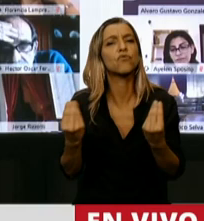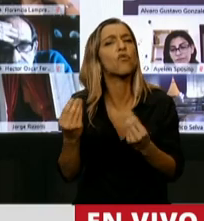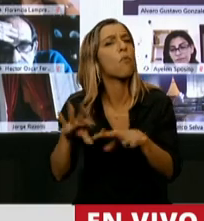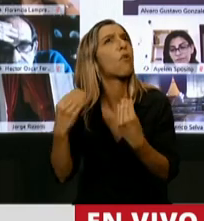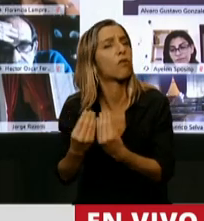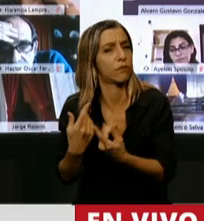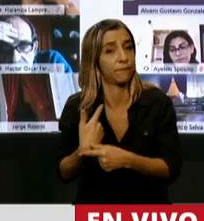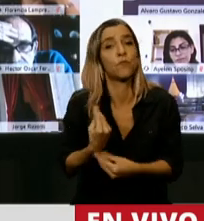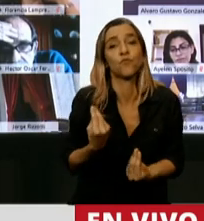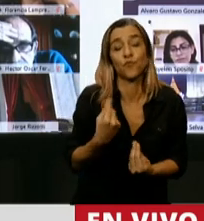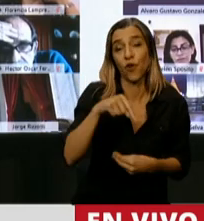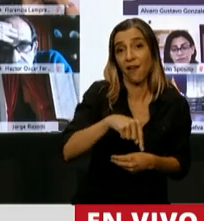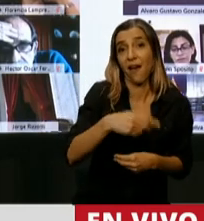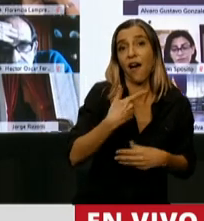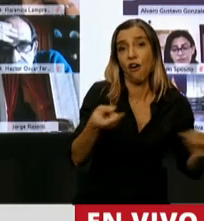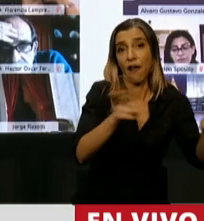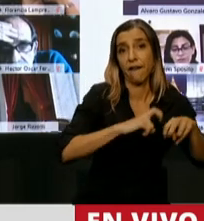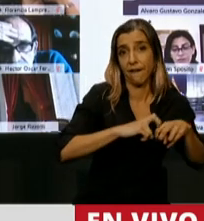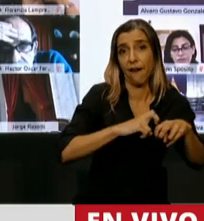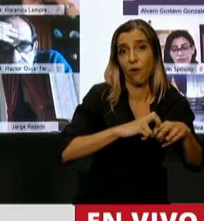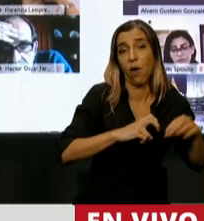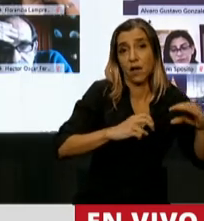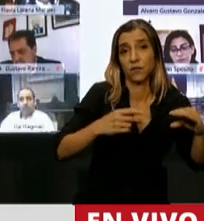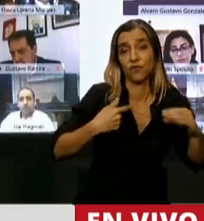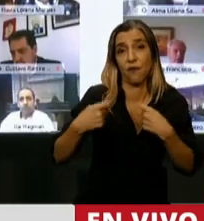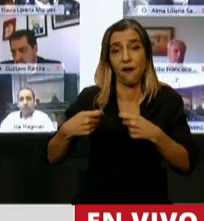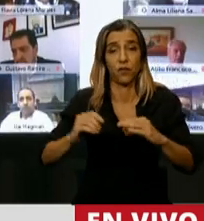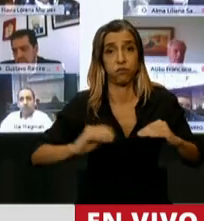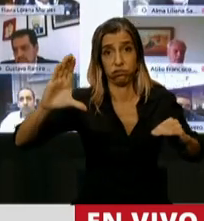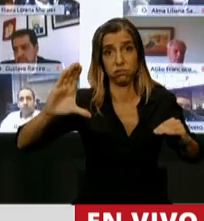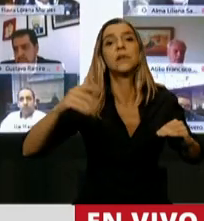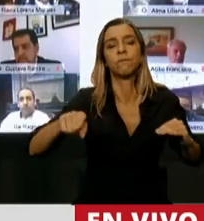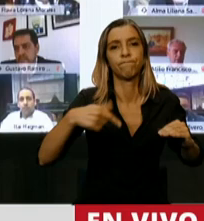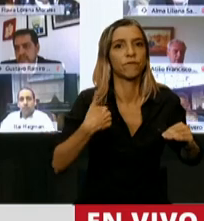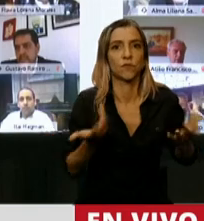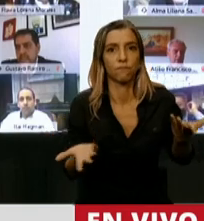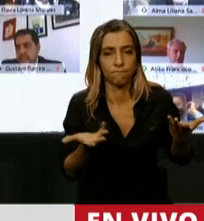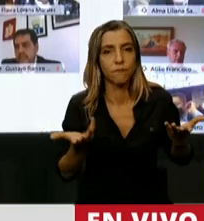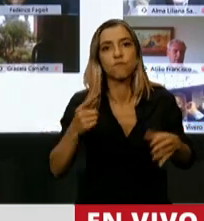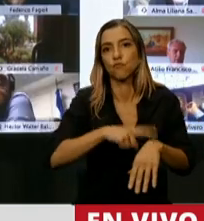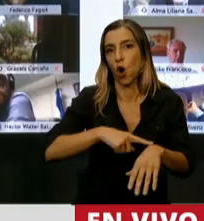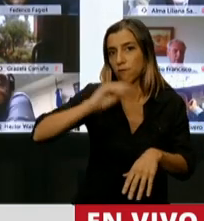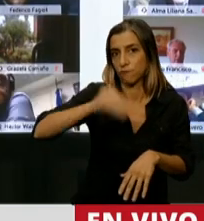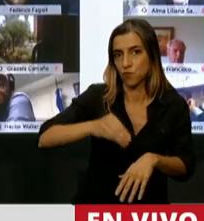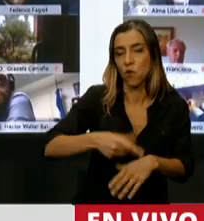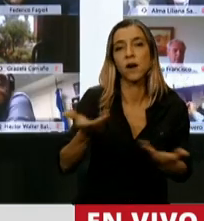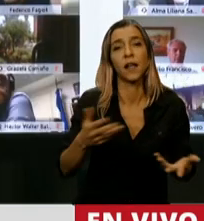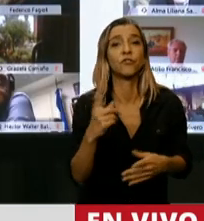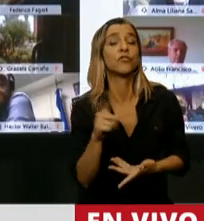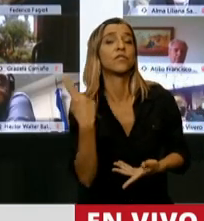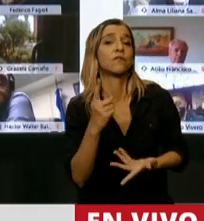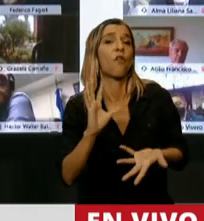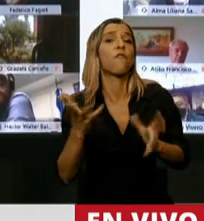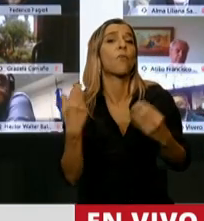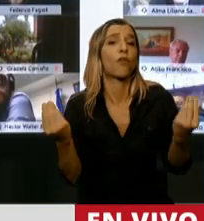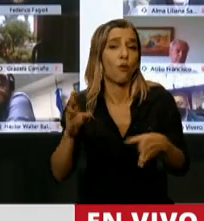gobierno tiene déficit fiscal, del cual no se puede con magia evadir de ninguna forma, sabemos que las fuentes de financiamiento son deuda